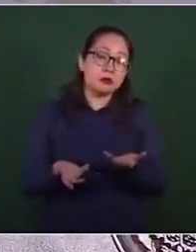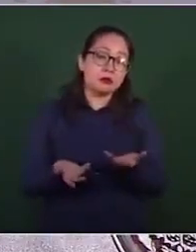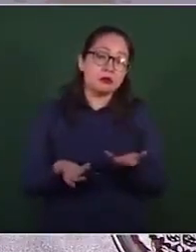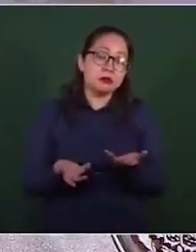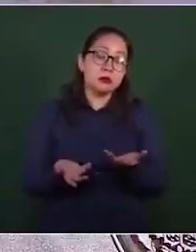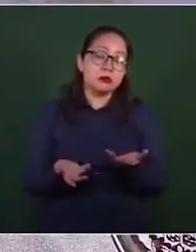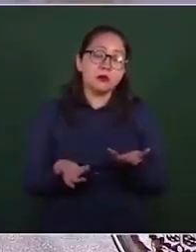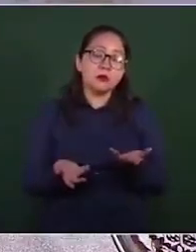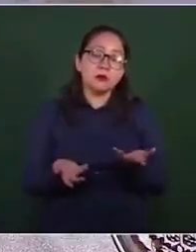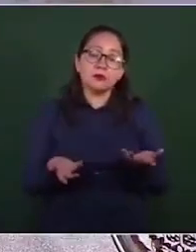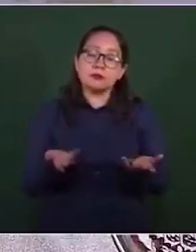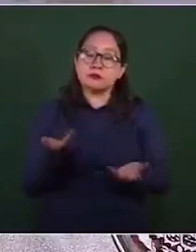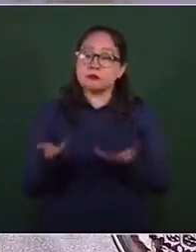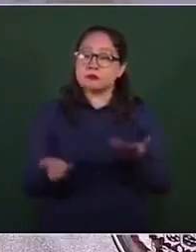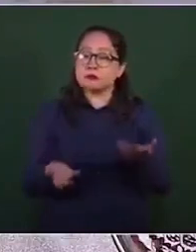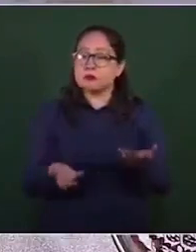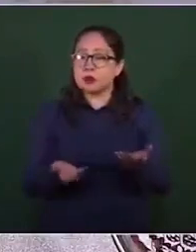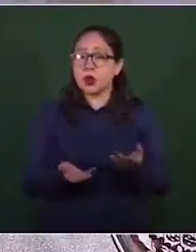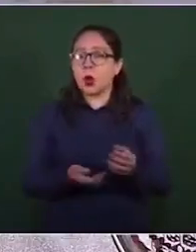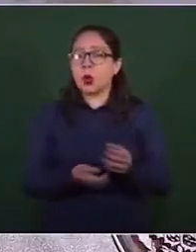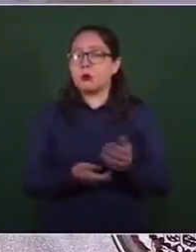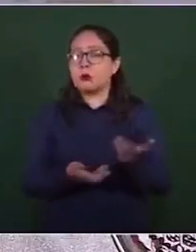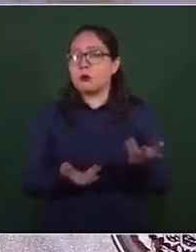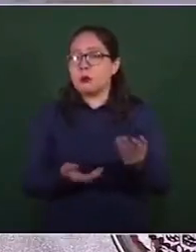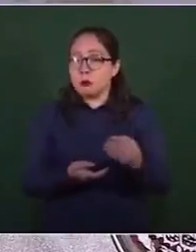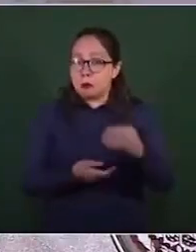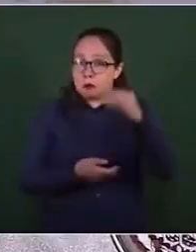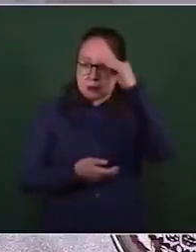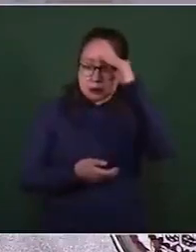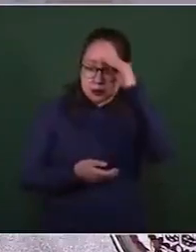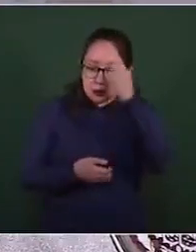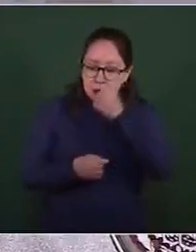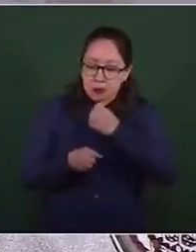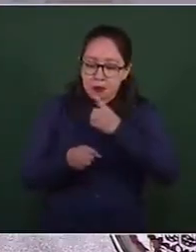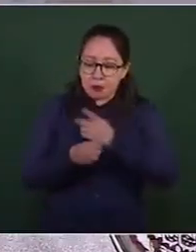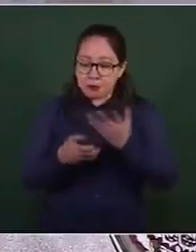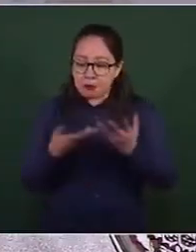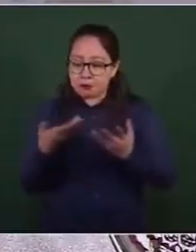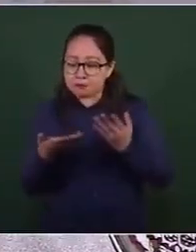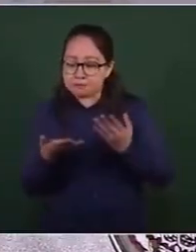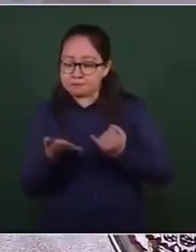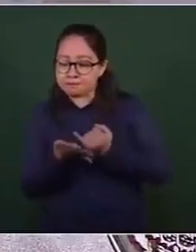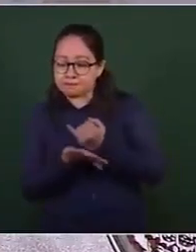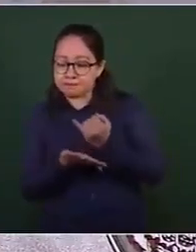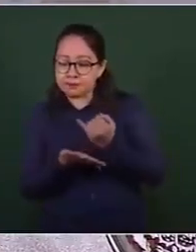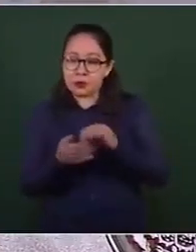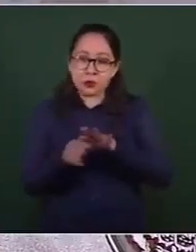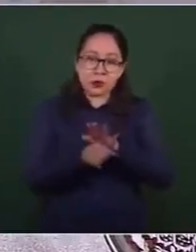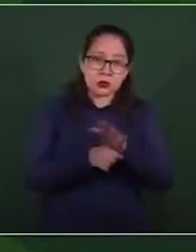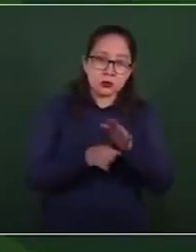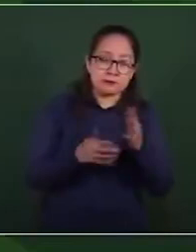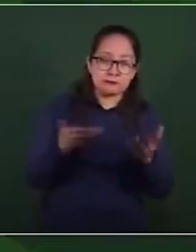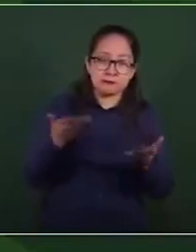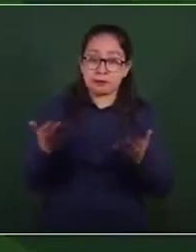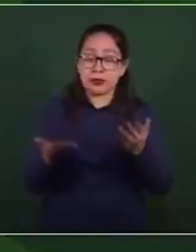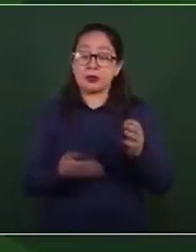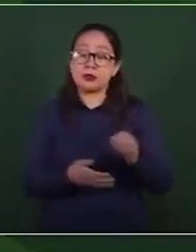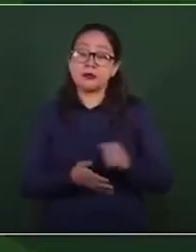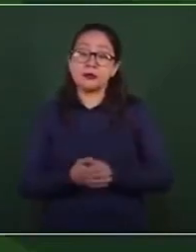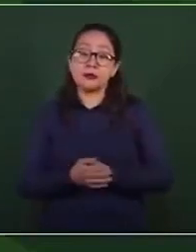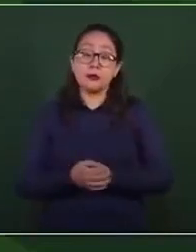definirnos. Si estamos